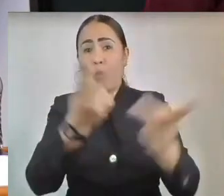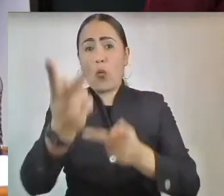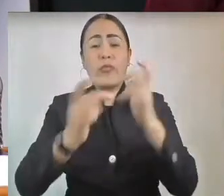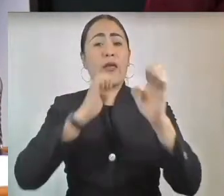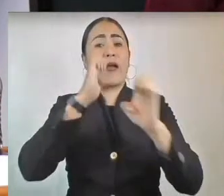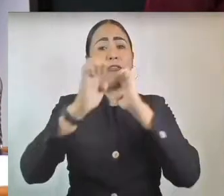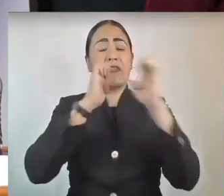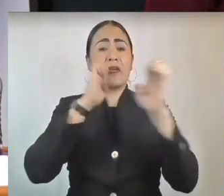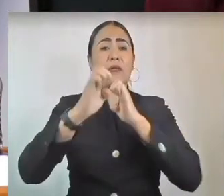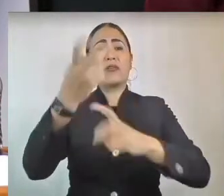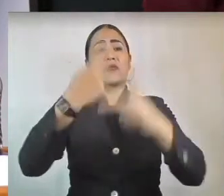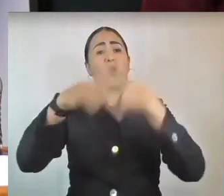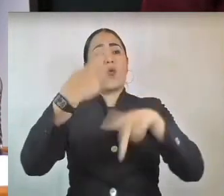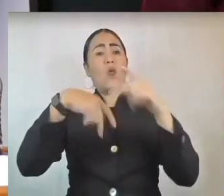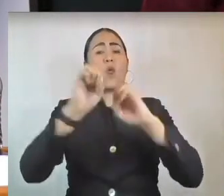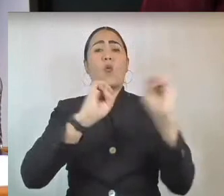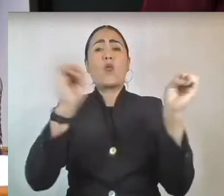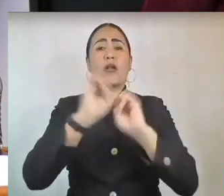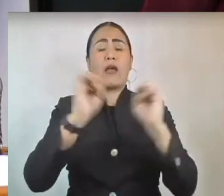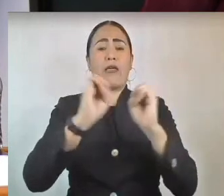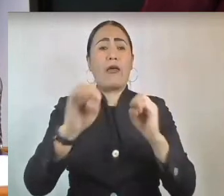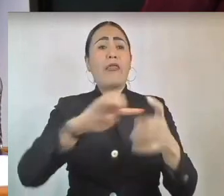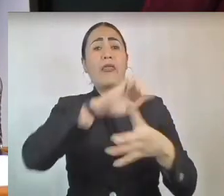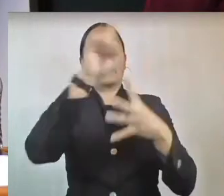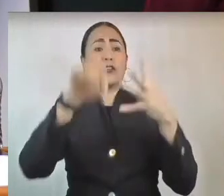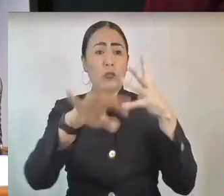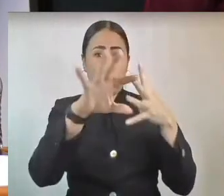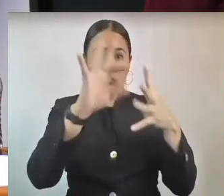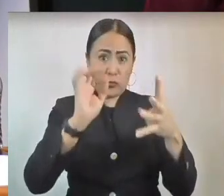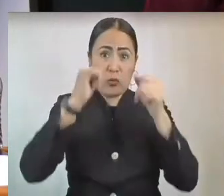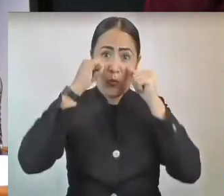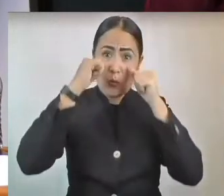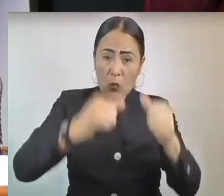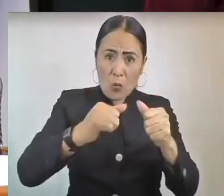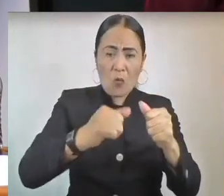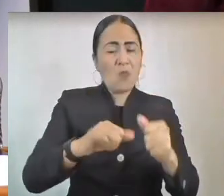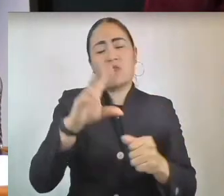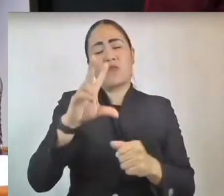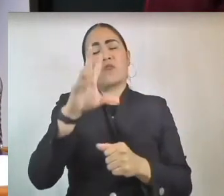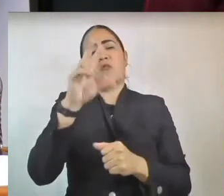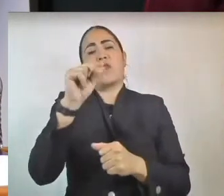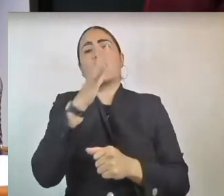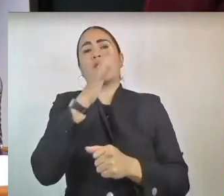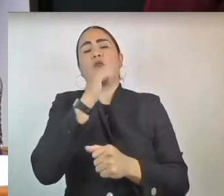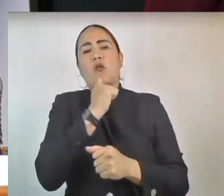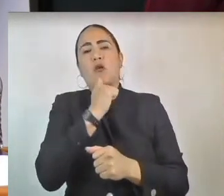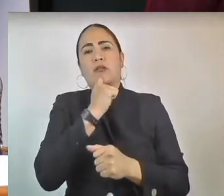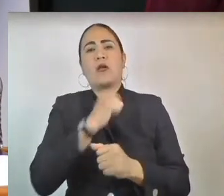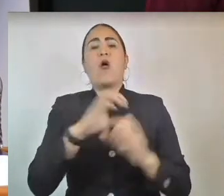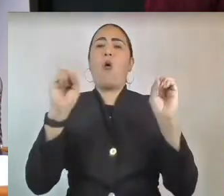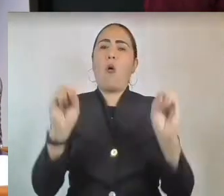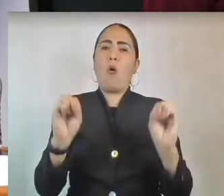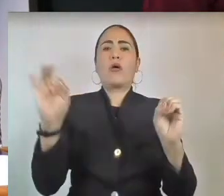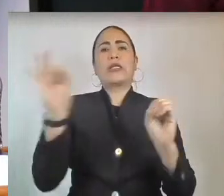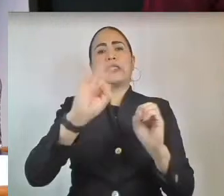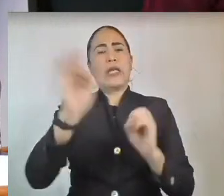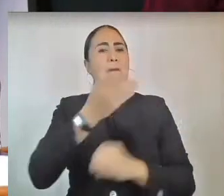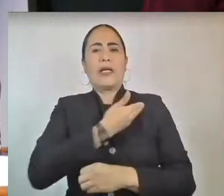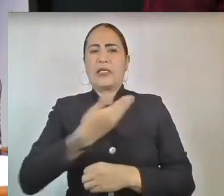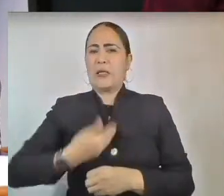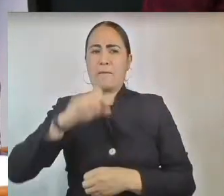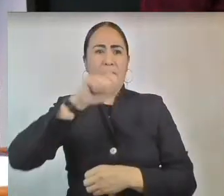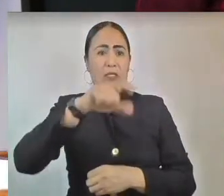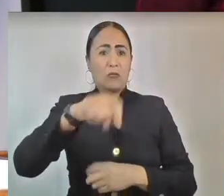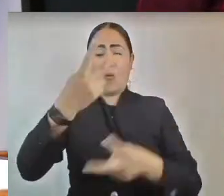considerados en el proceso de elección o, en su caso, reelección de la persona titular de la Comisión Estatal de